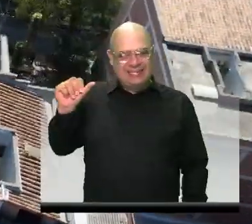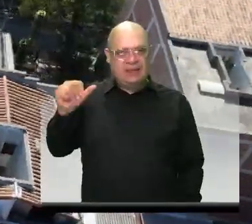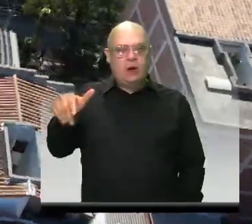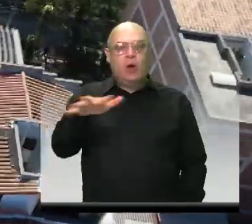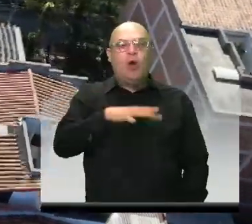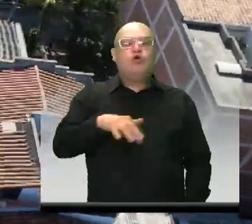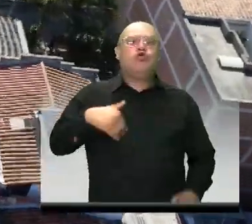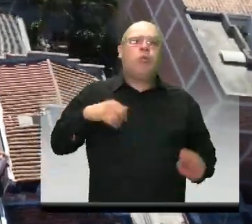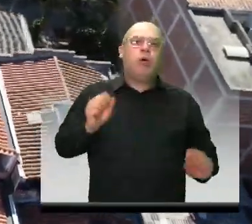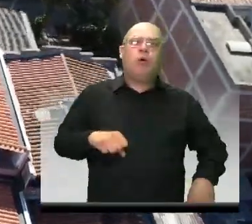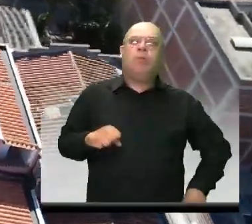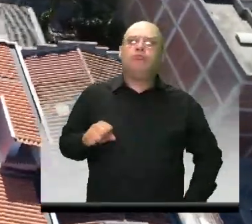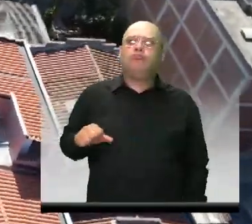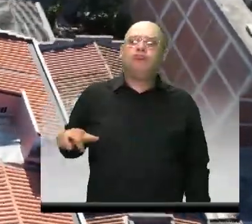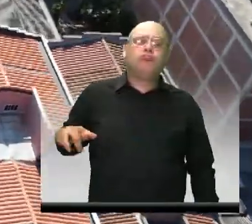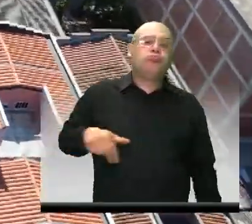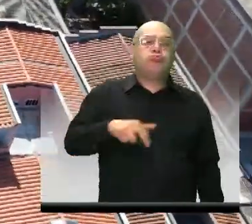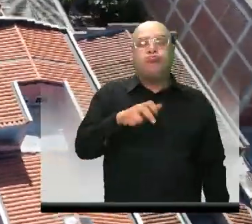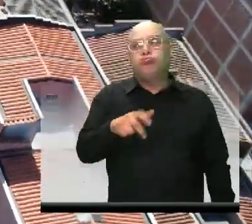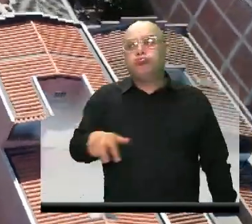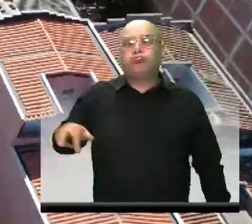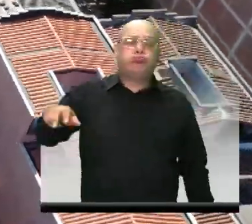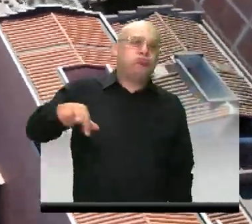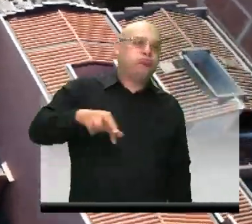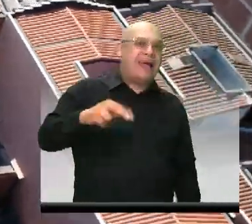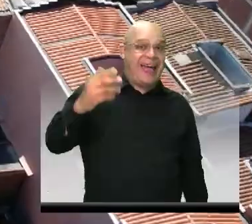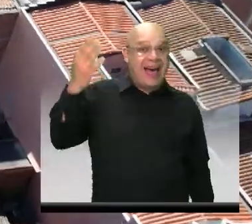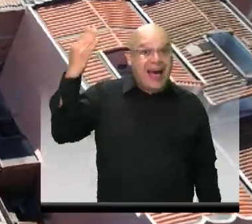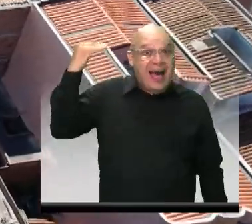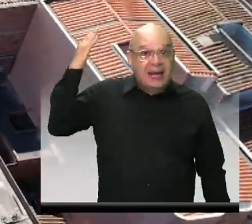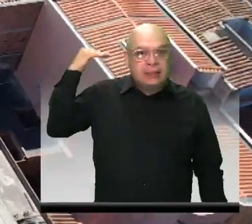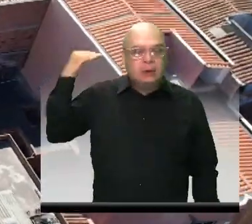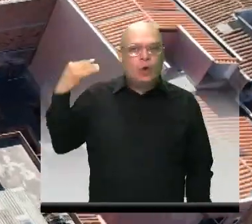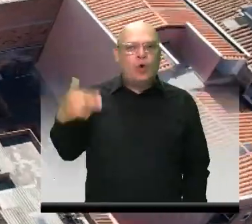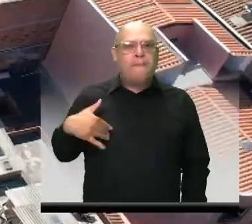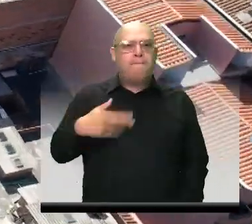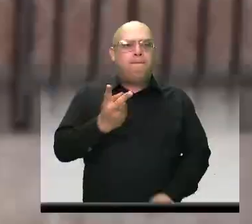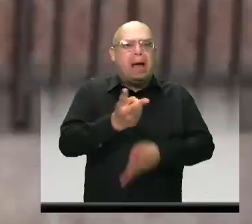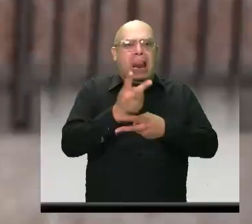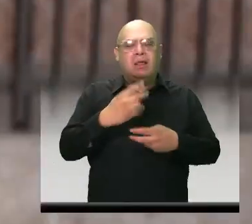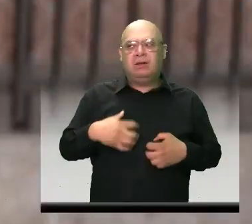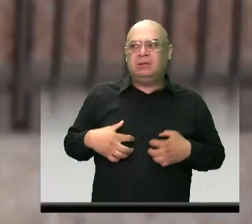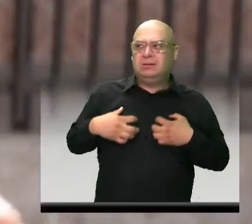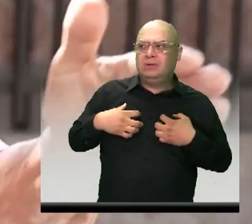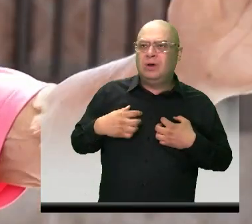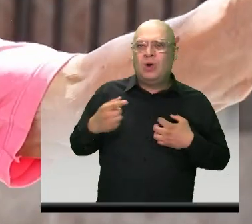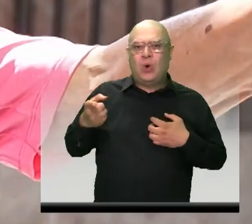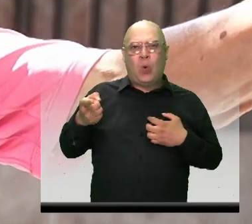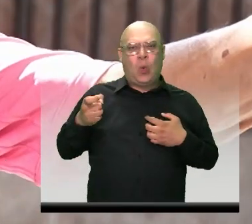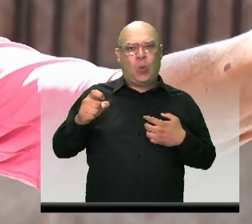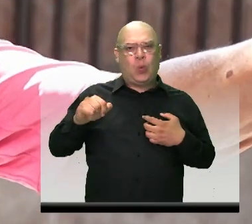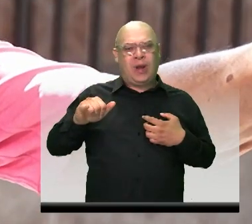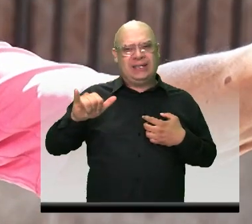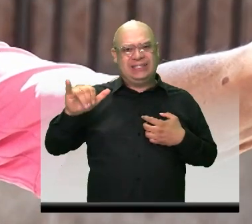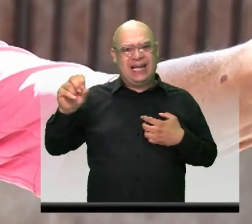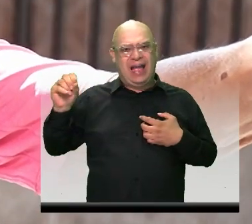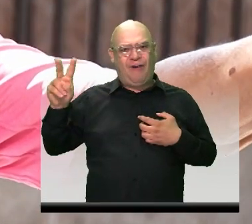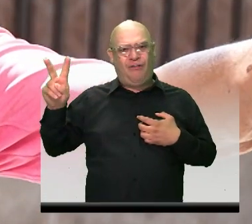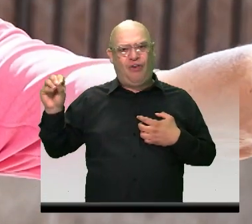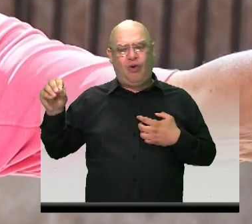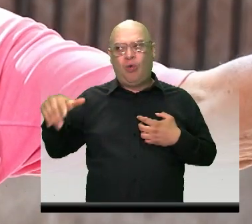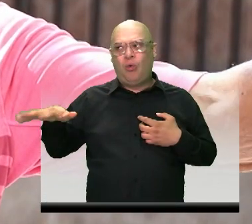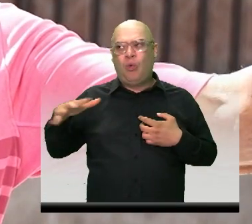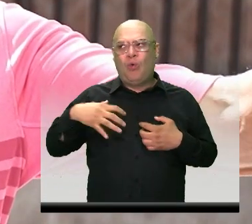Itagüí. Sitios que antes eran peligrosísimos, como el Guayabo. Ahora vemos esas construcciones por allá,